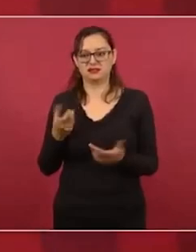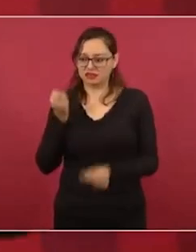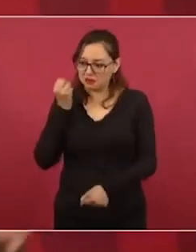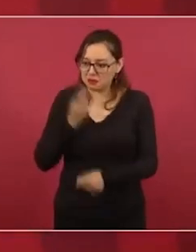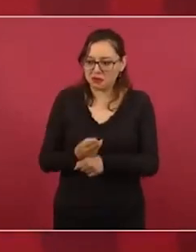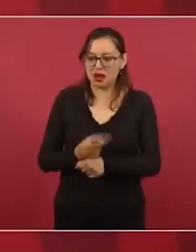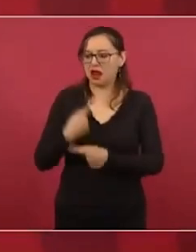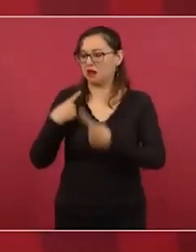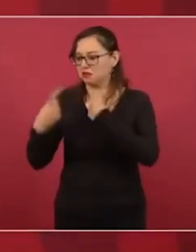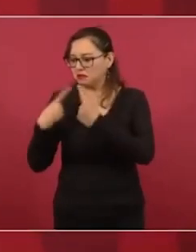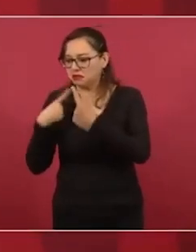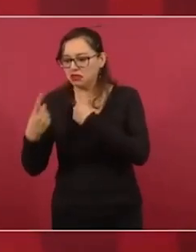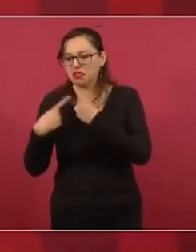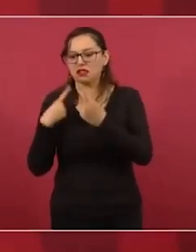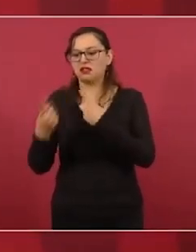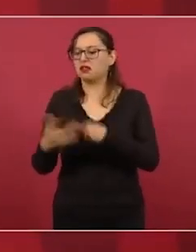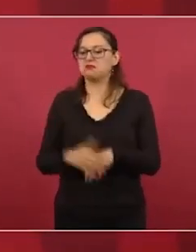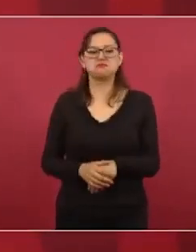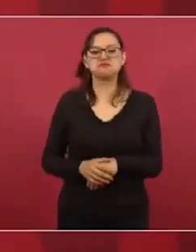mundo?